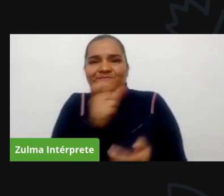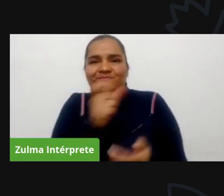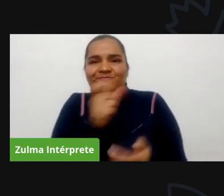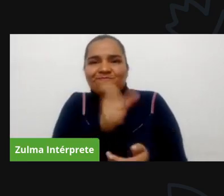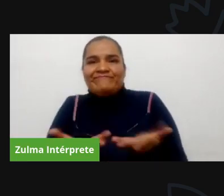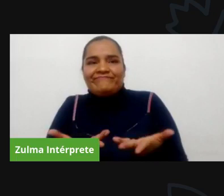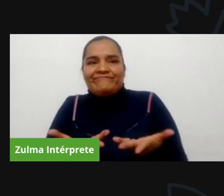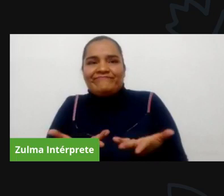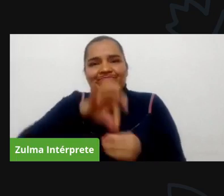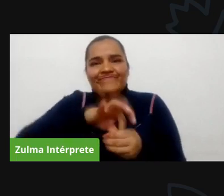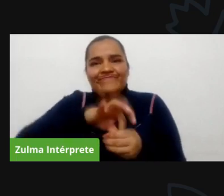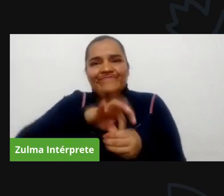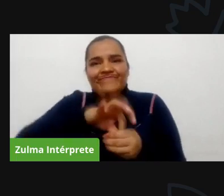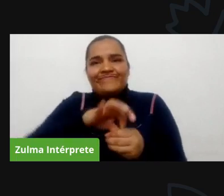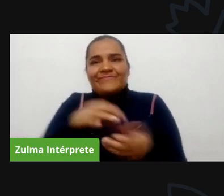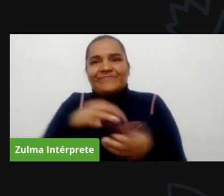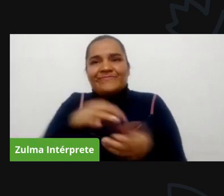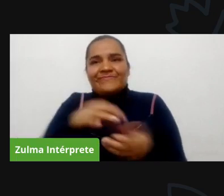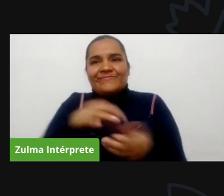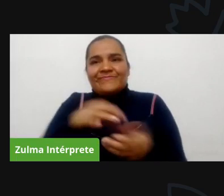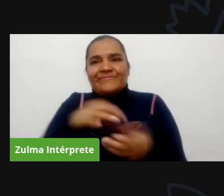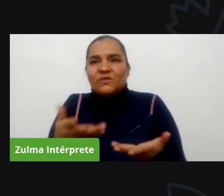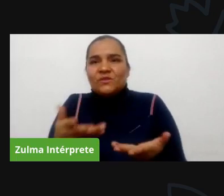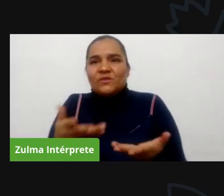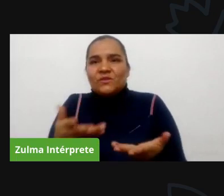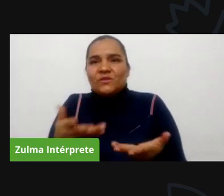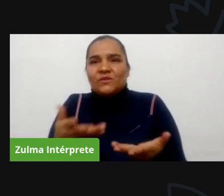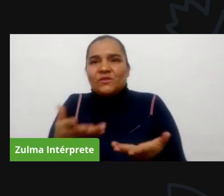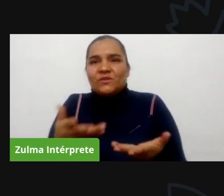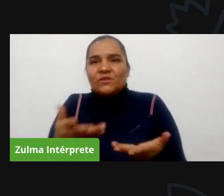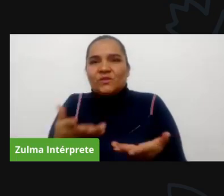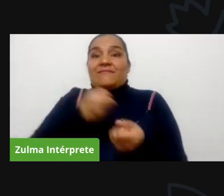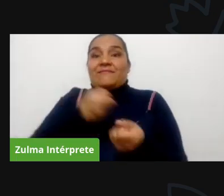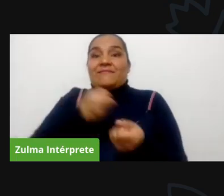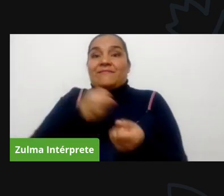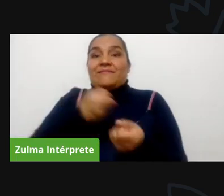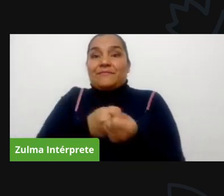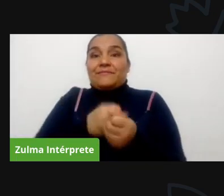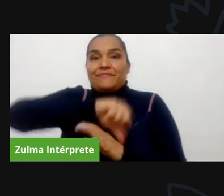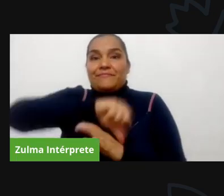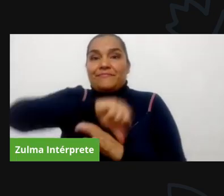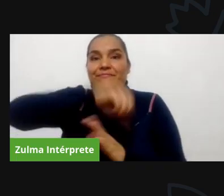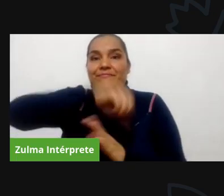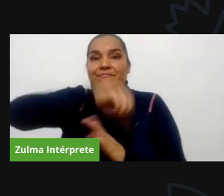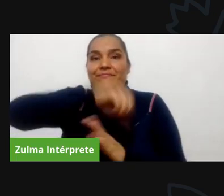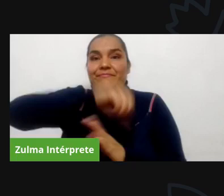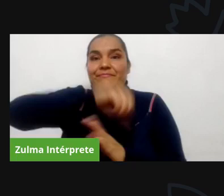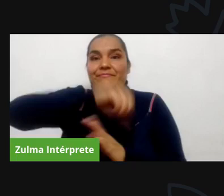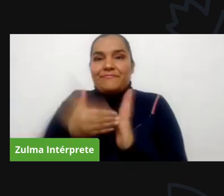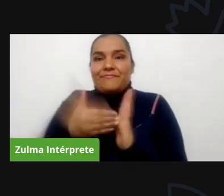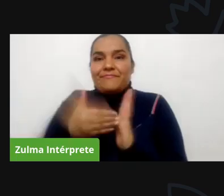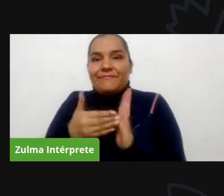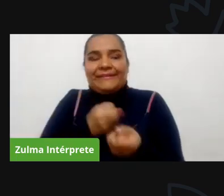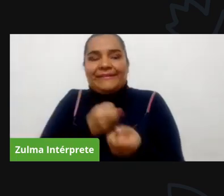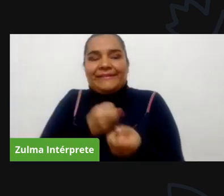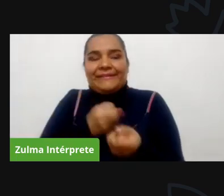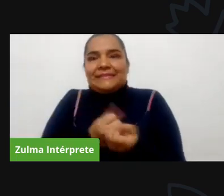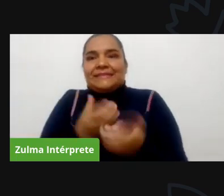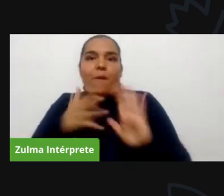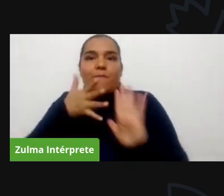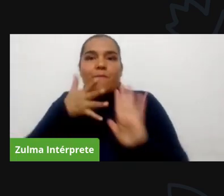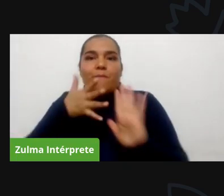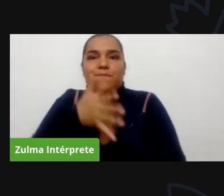idepac con otras autoridades y que van a recibir usted retroalimentación de la información que se está recibiendo frente